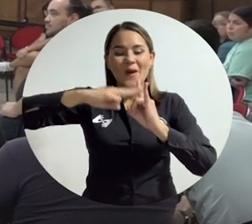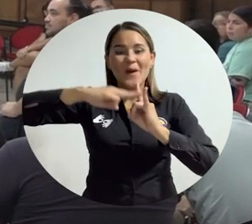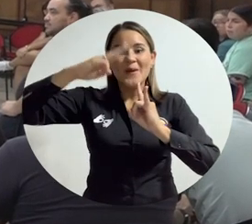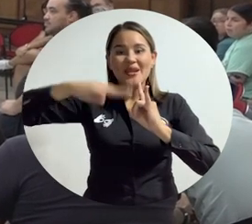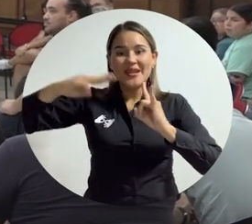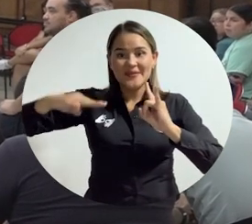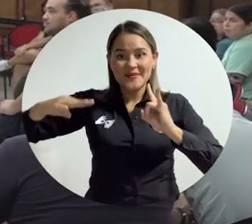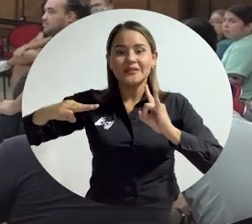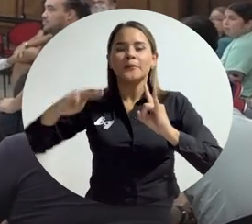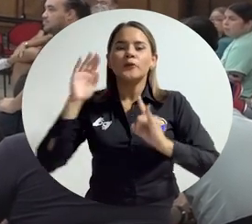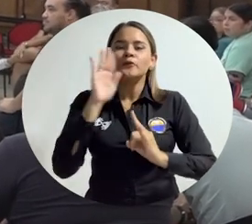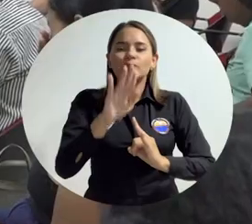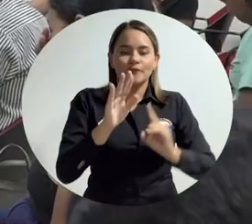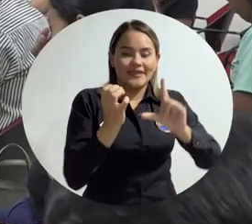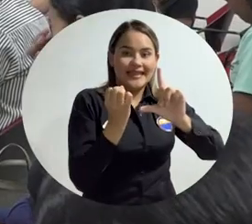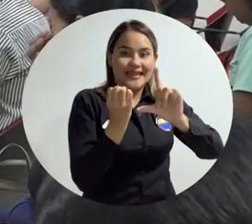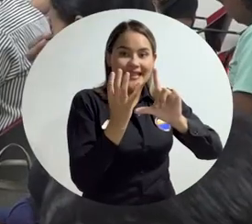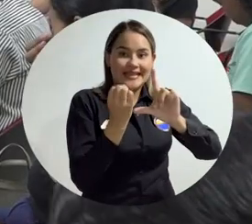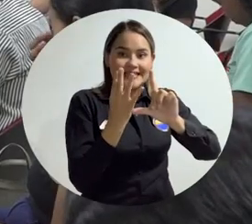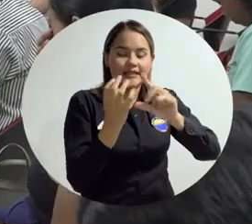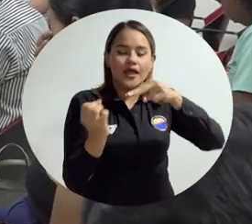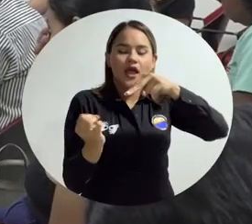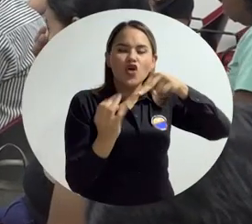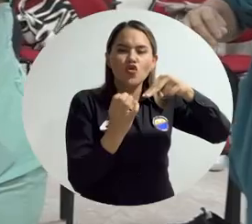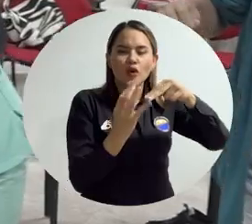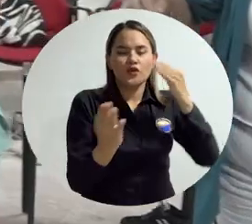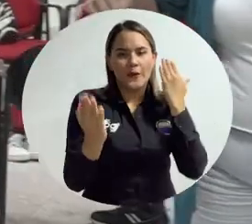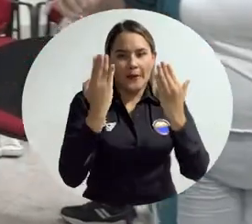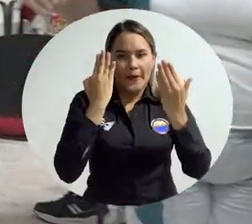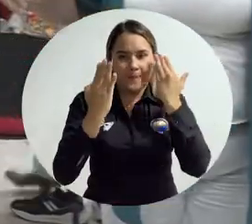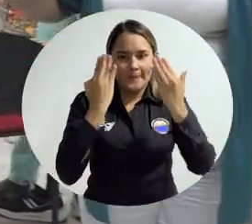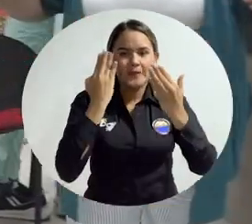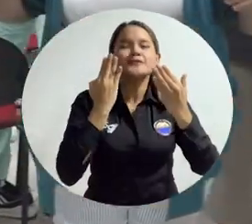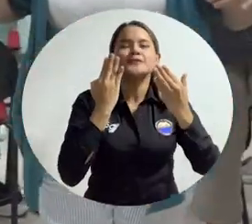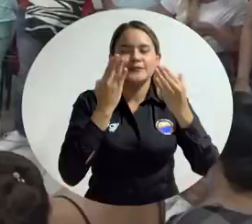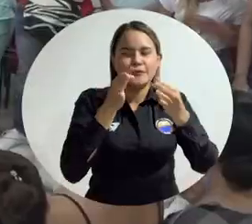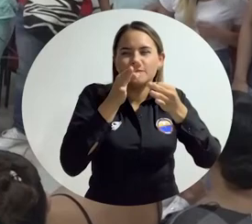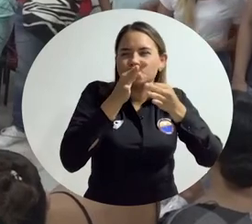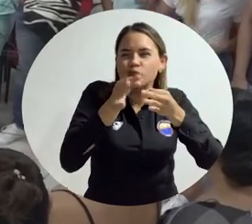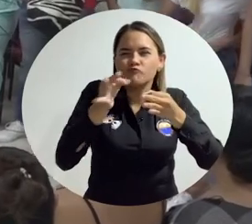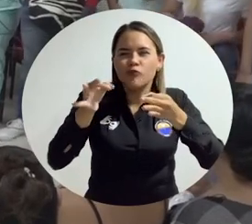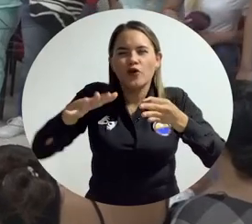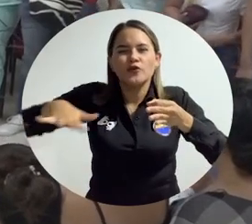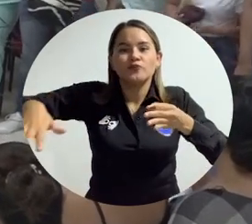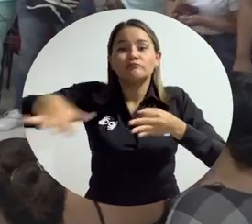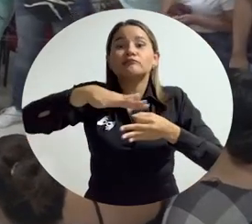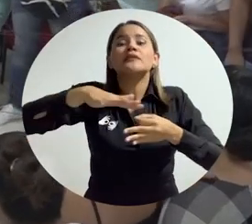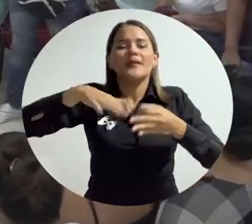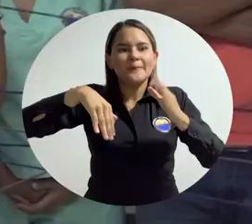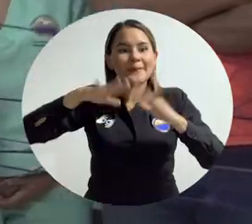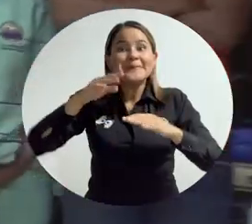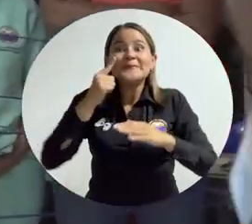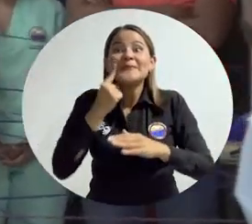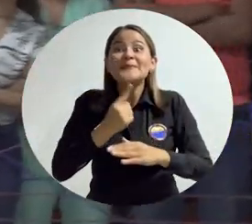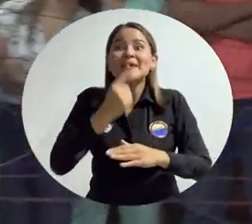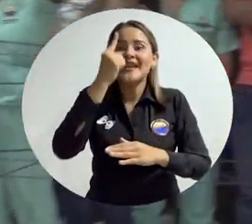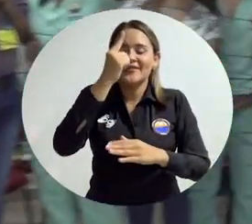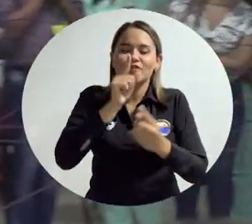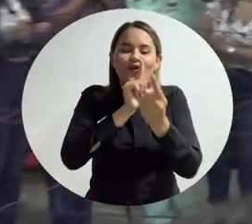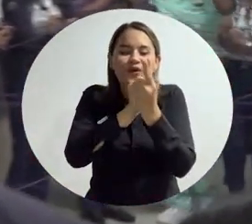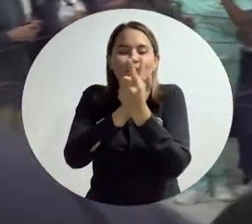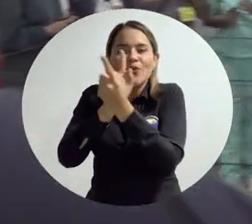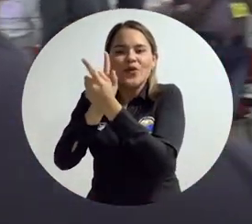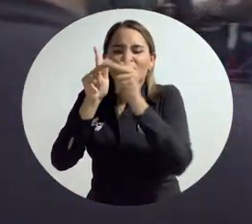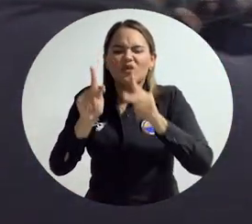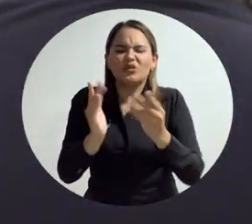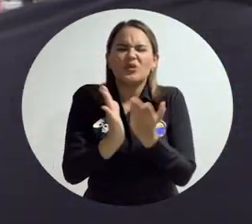La Universidad del Magdalena, a través de la Licenciatura en Educación Campesina y Rural, realizó el primer encuentro con estudiantes para llevar a